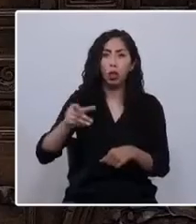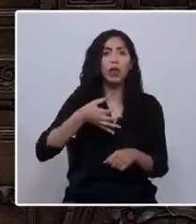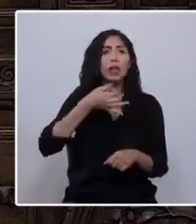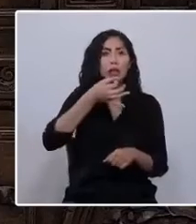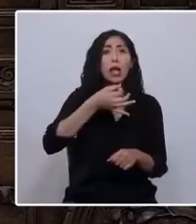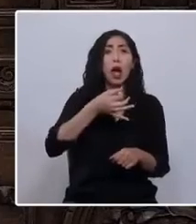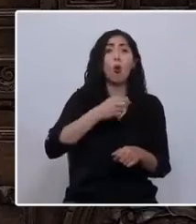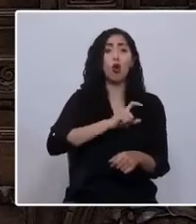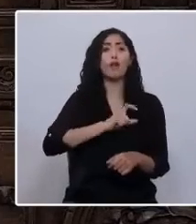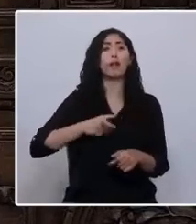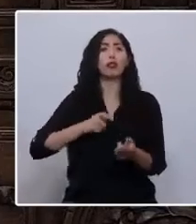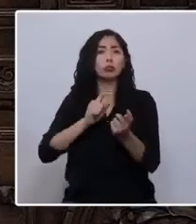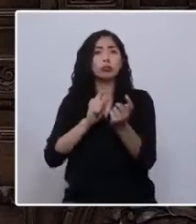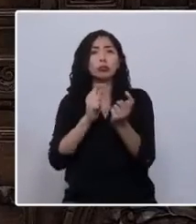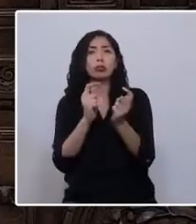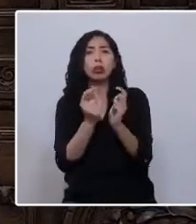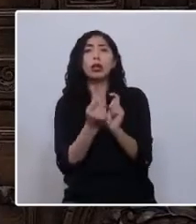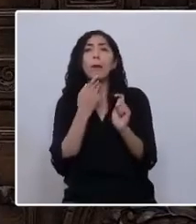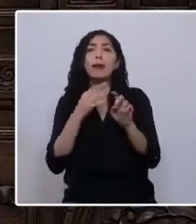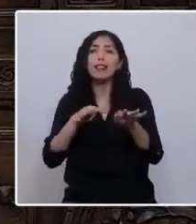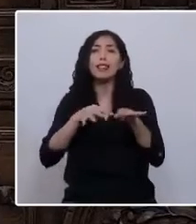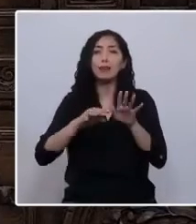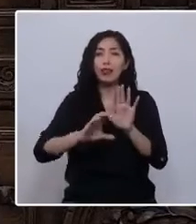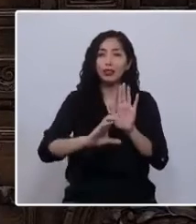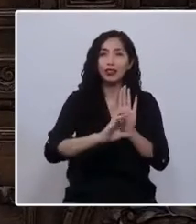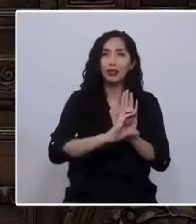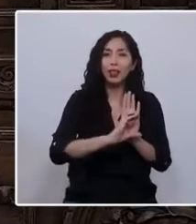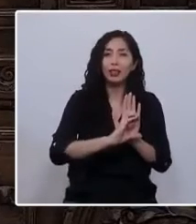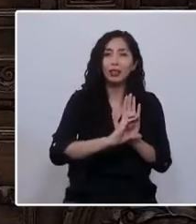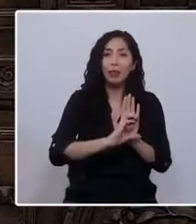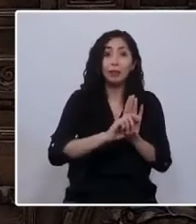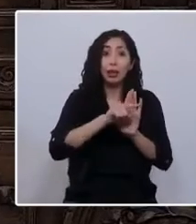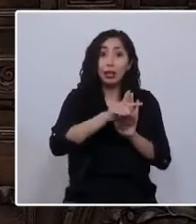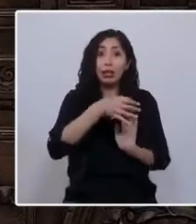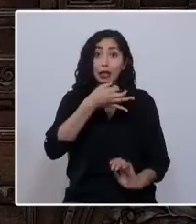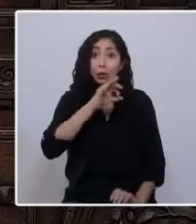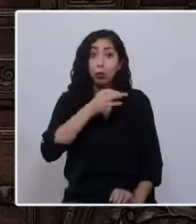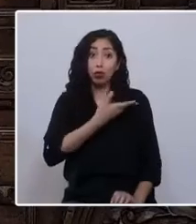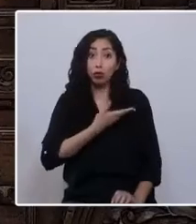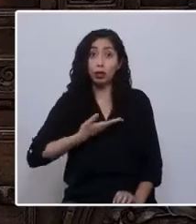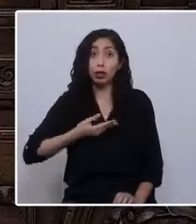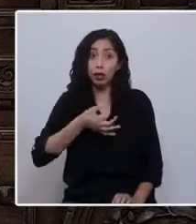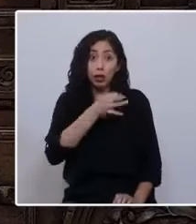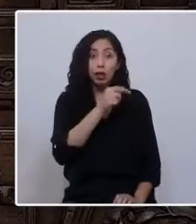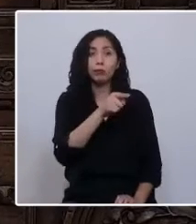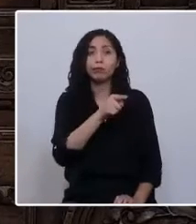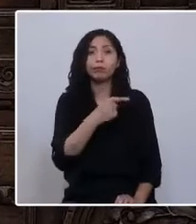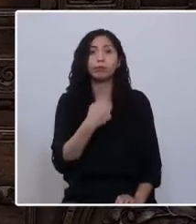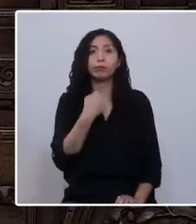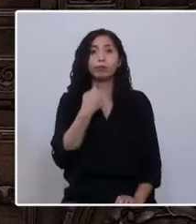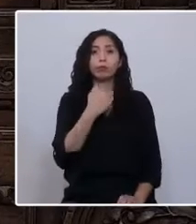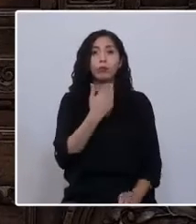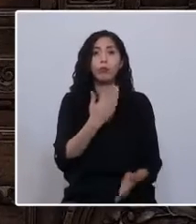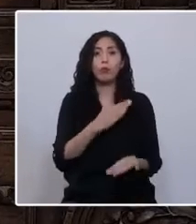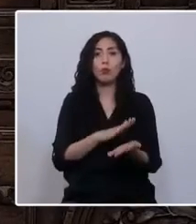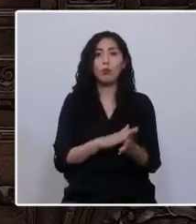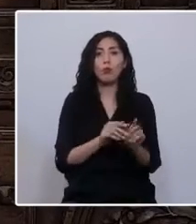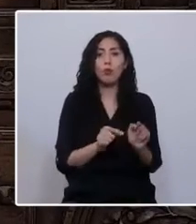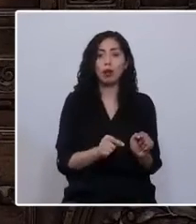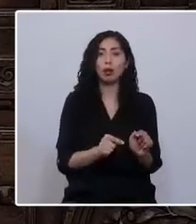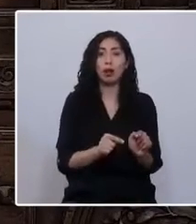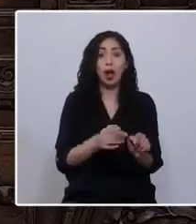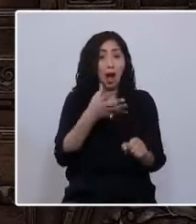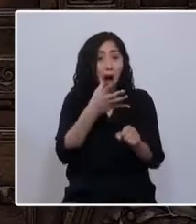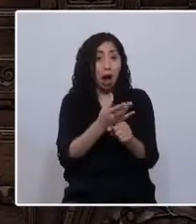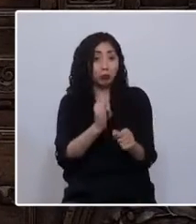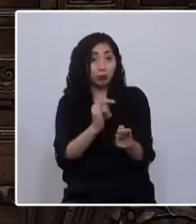transición y una asamblea constituyente. Dicho discurso fue su sentencia de muerte. Tuvimos la transición